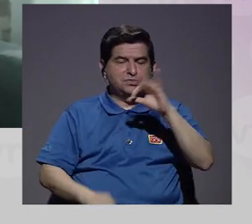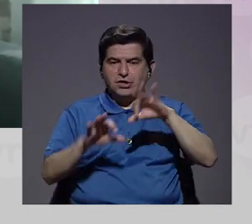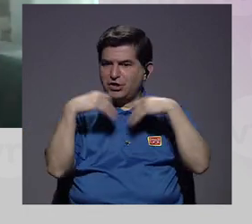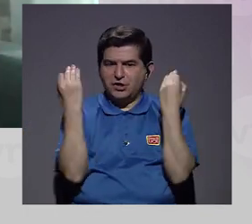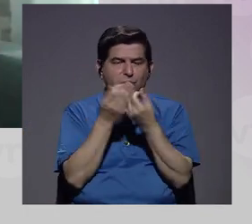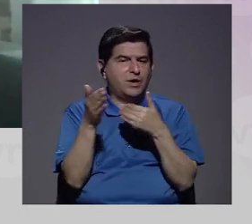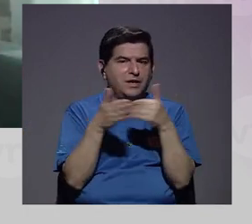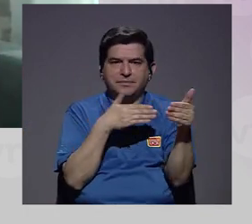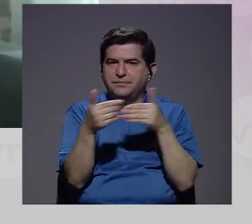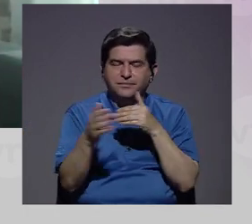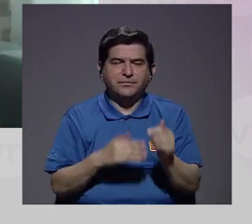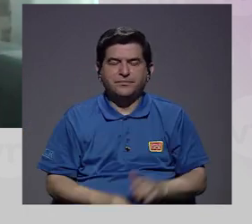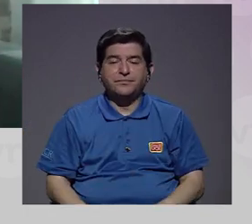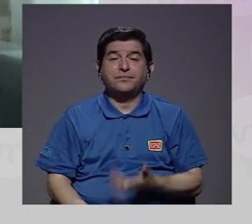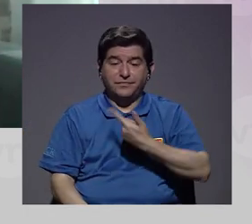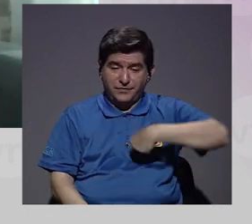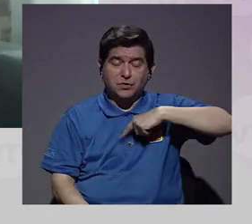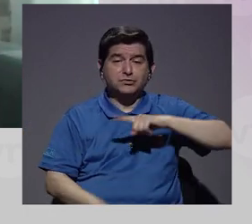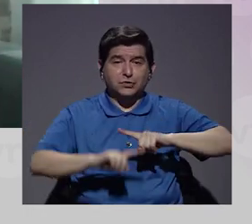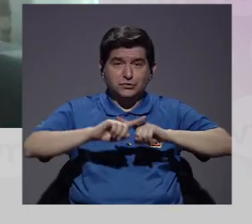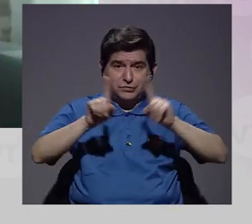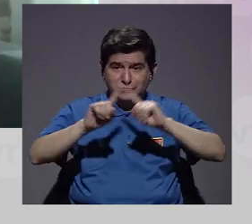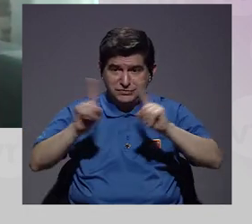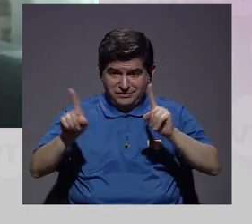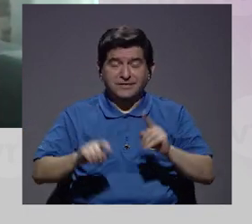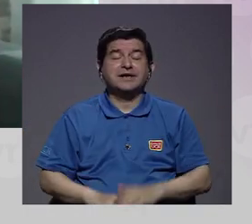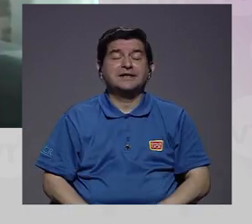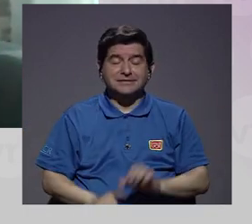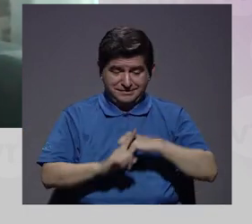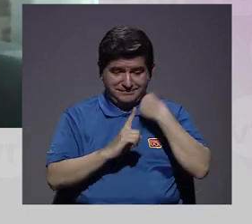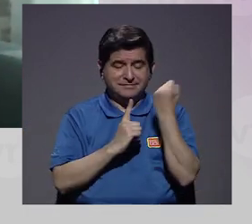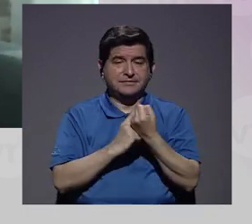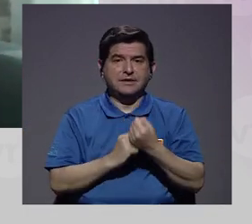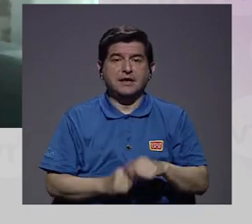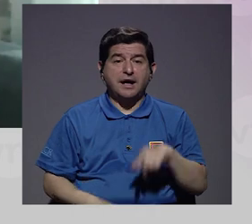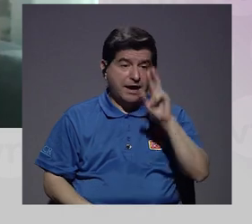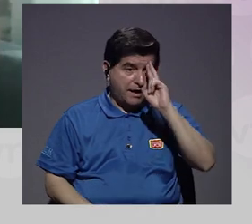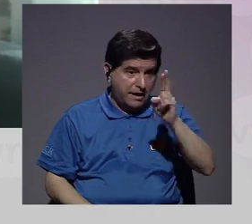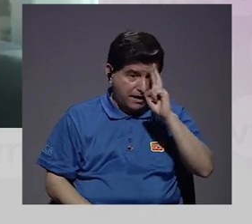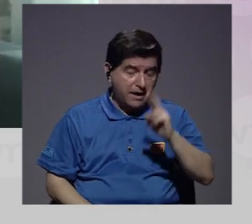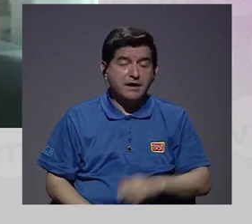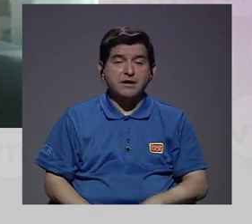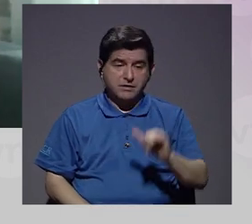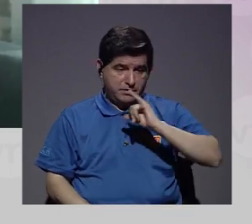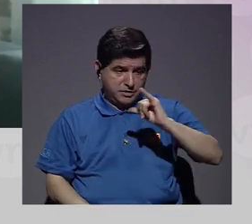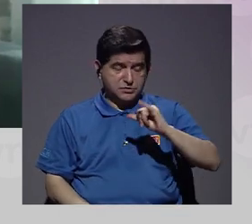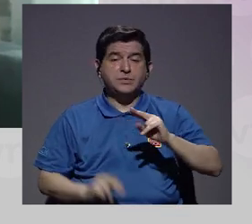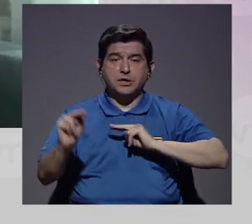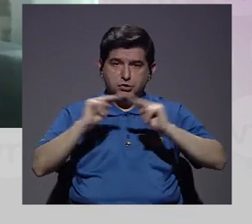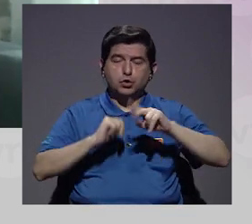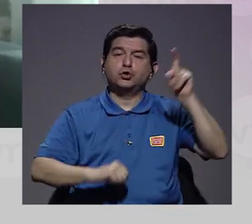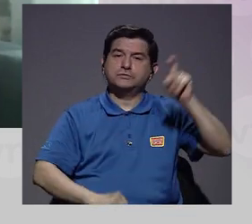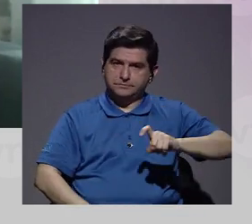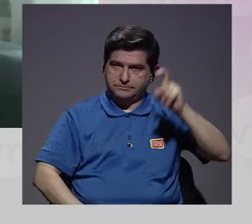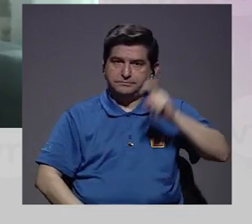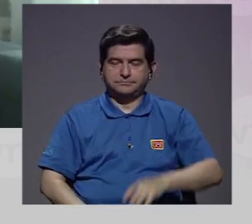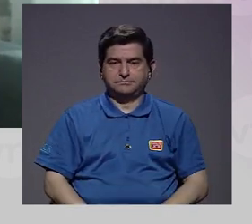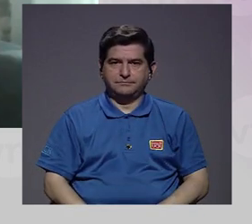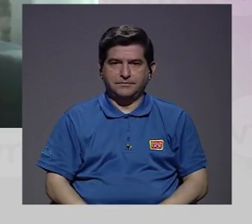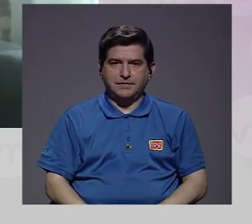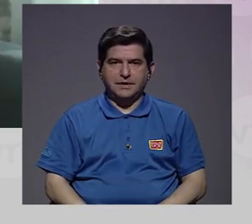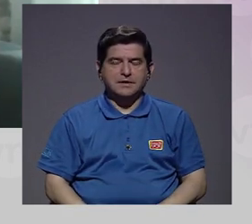aunque estemos en la misma familia, de lo diferentes que somos y que tenemos. Que si esto no pasa por el respeto mutuo y la negociación